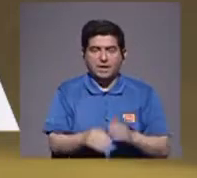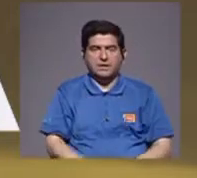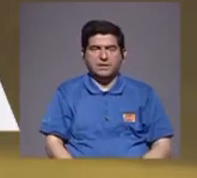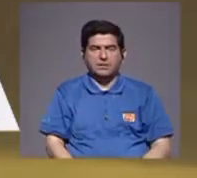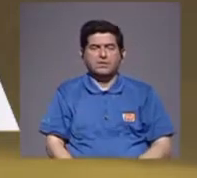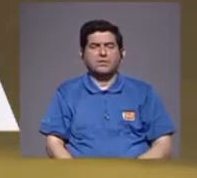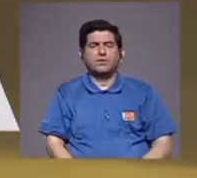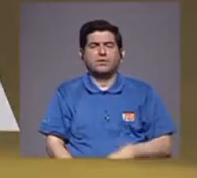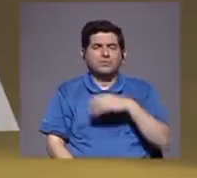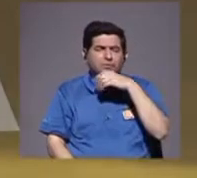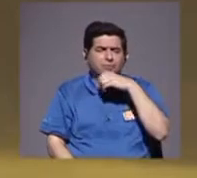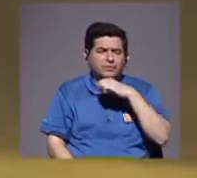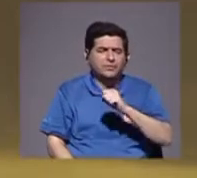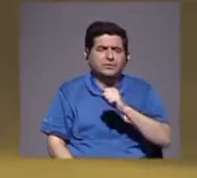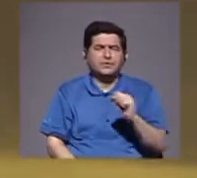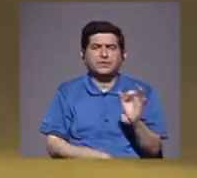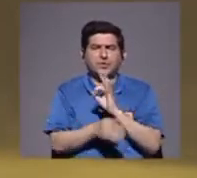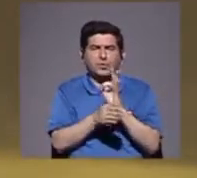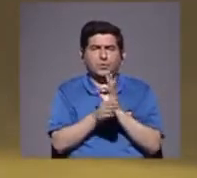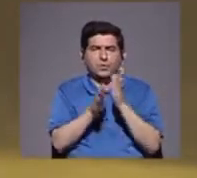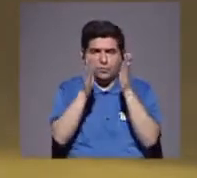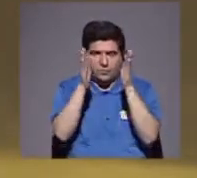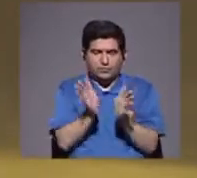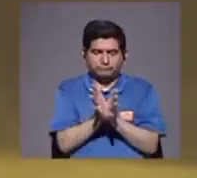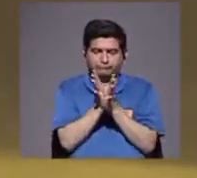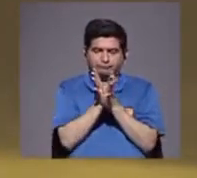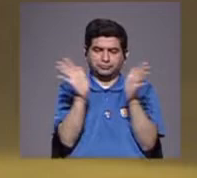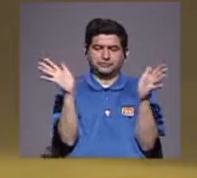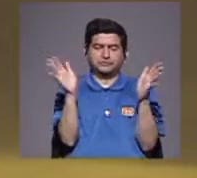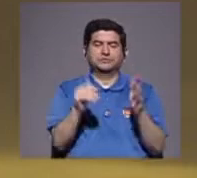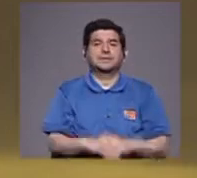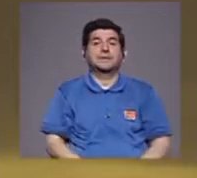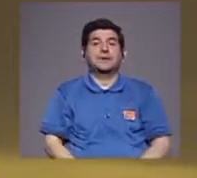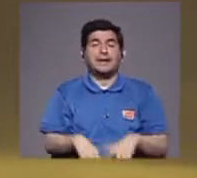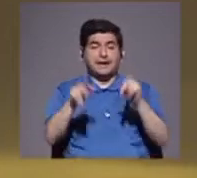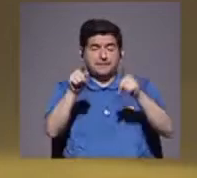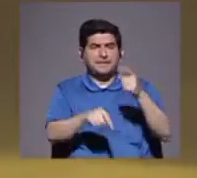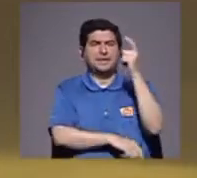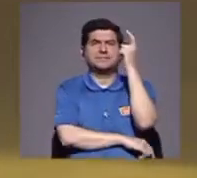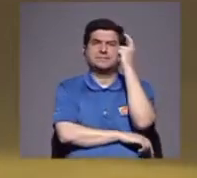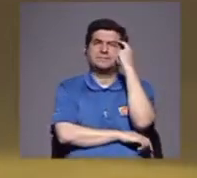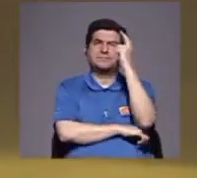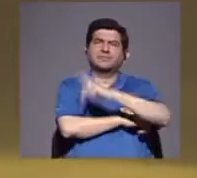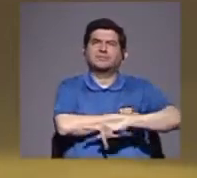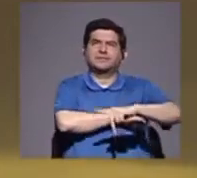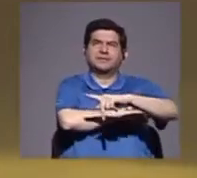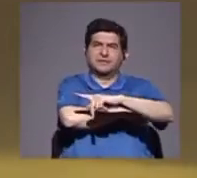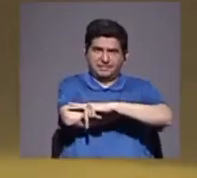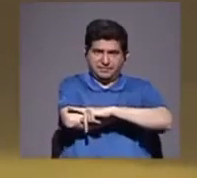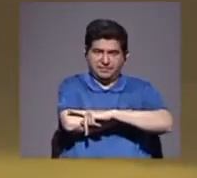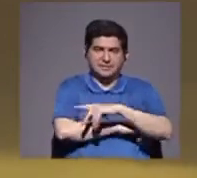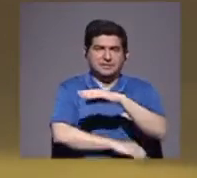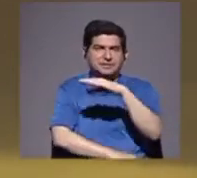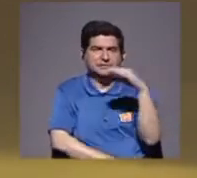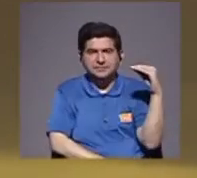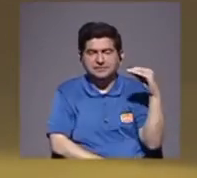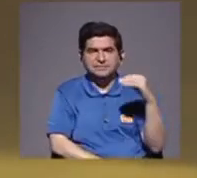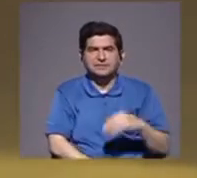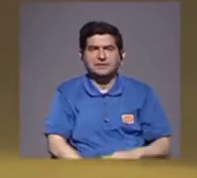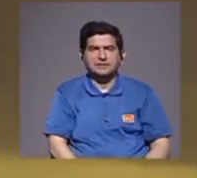antiguo funcionario público, es alguien que piensa en el país y en los